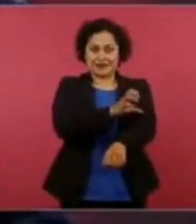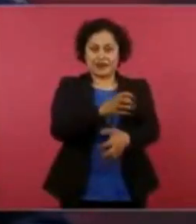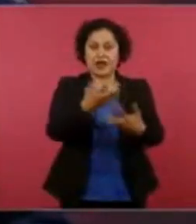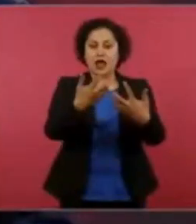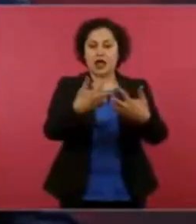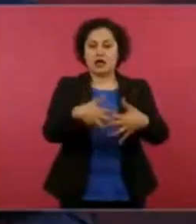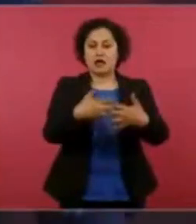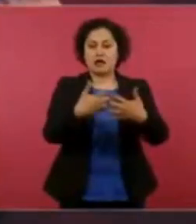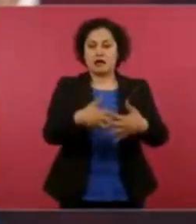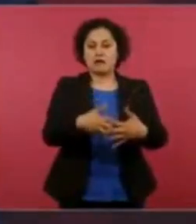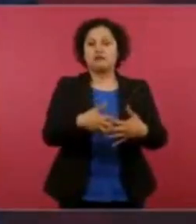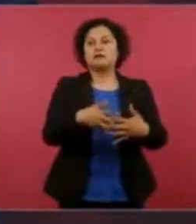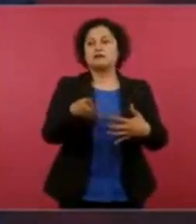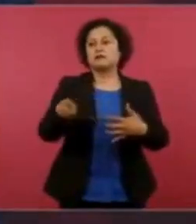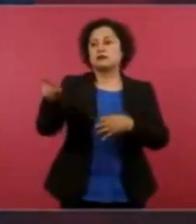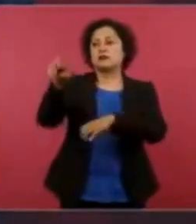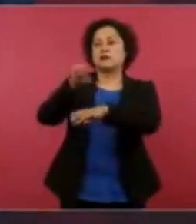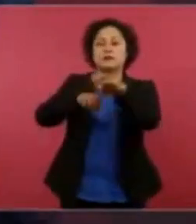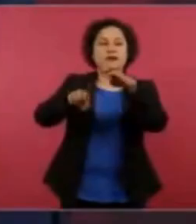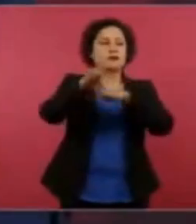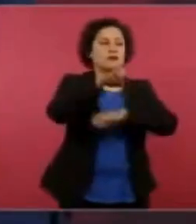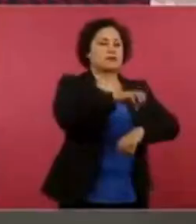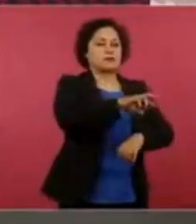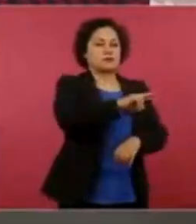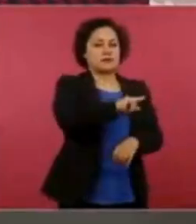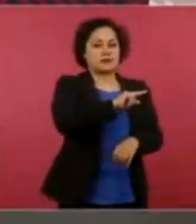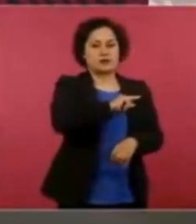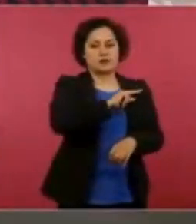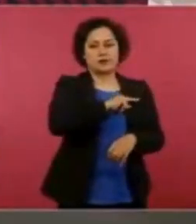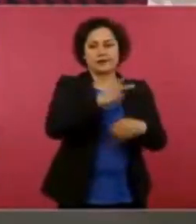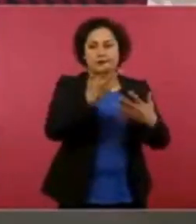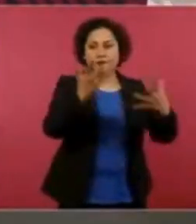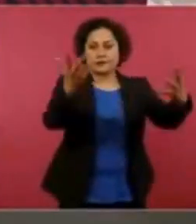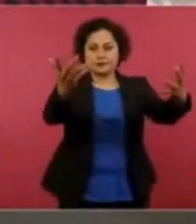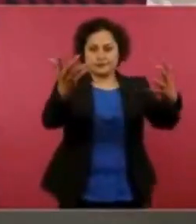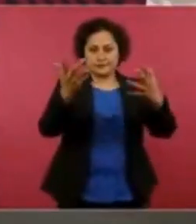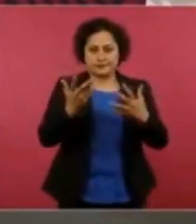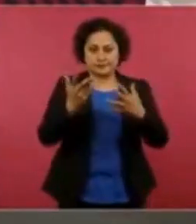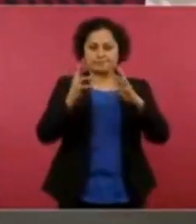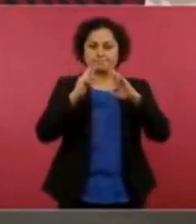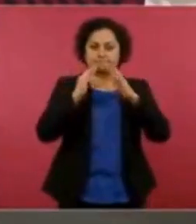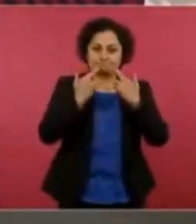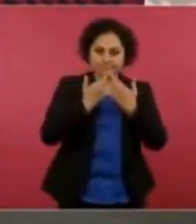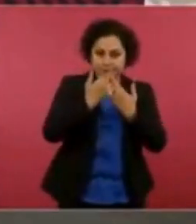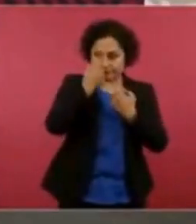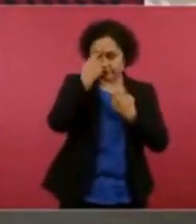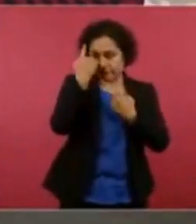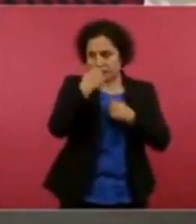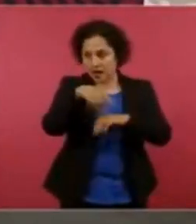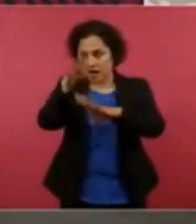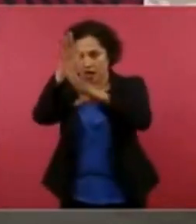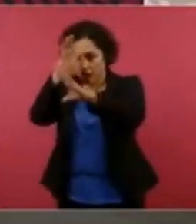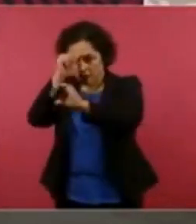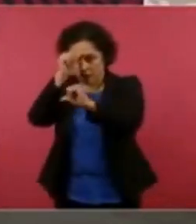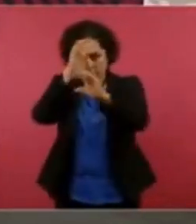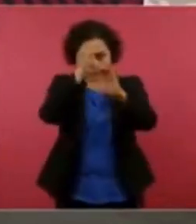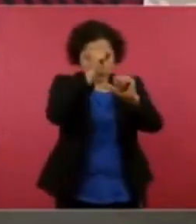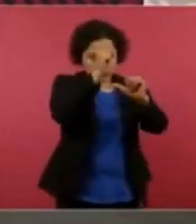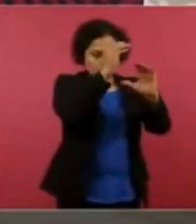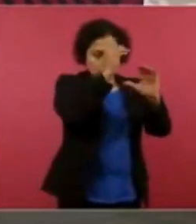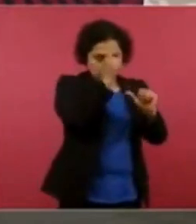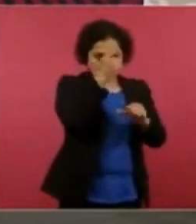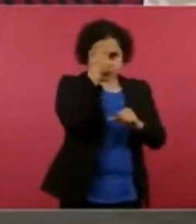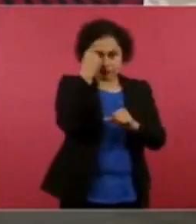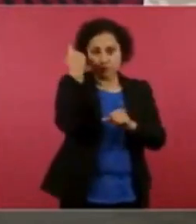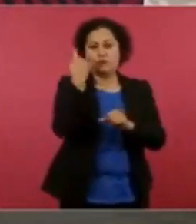particulares y tenemos que ponernos de acuerdo, para que tengan